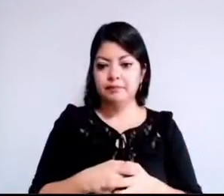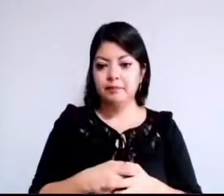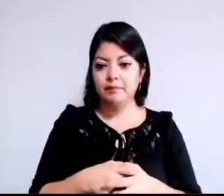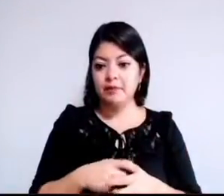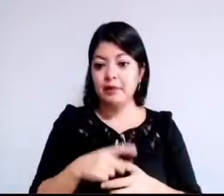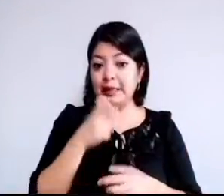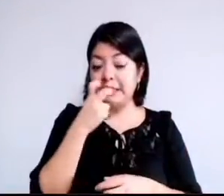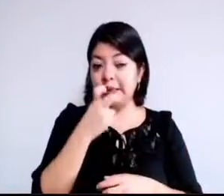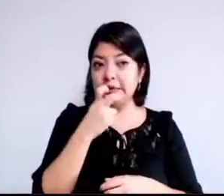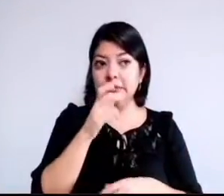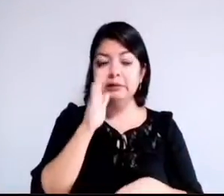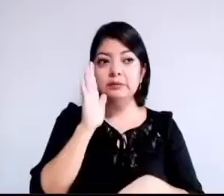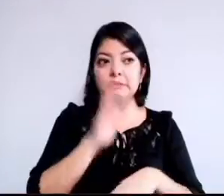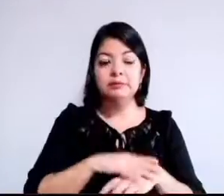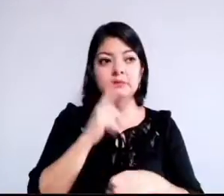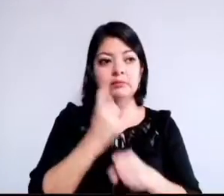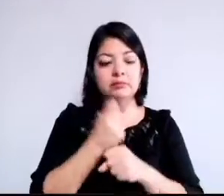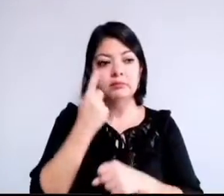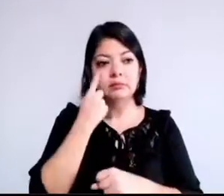mortalidad.